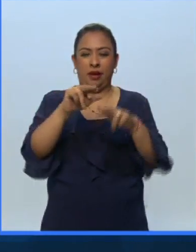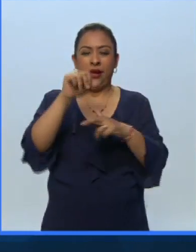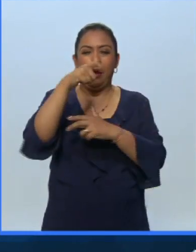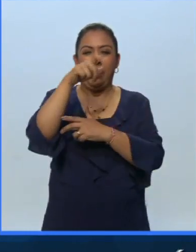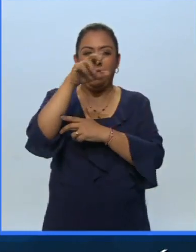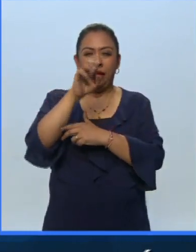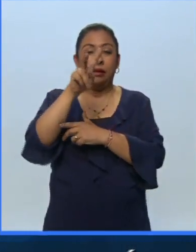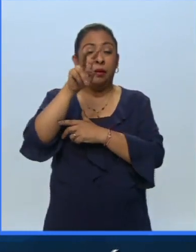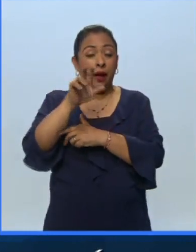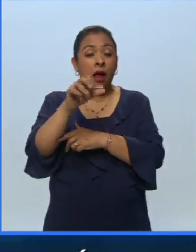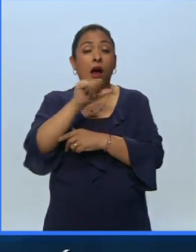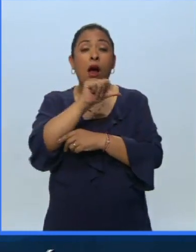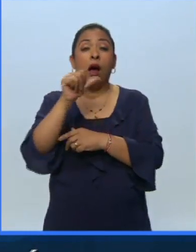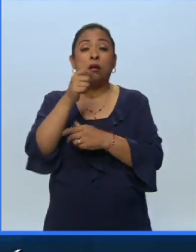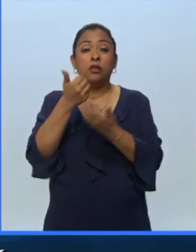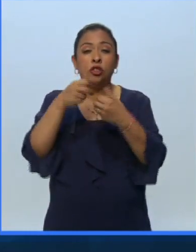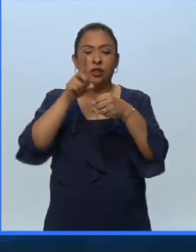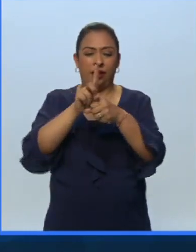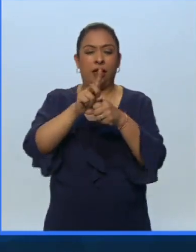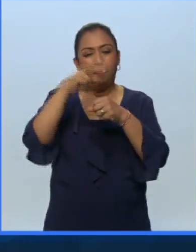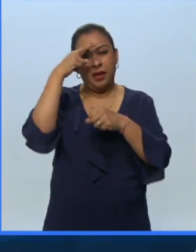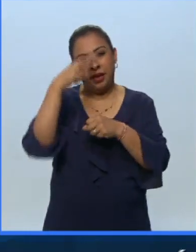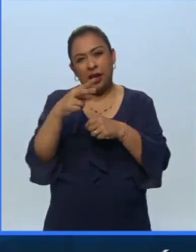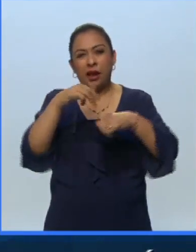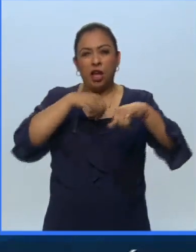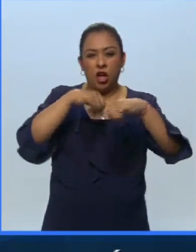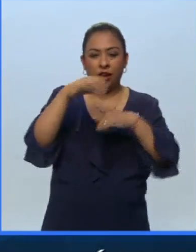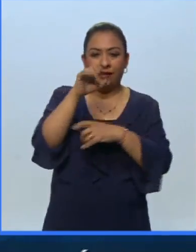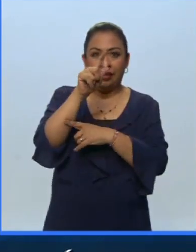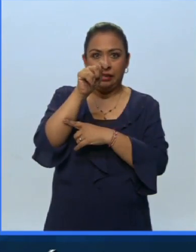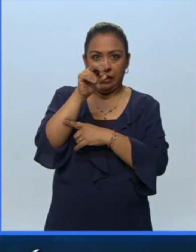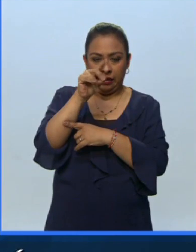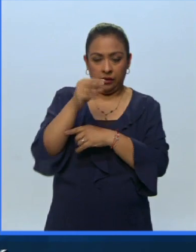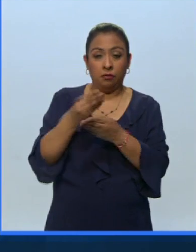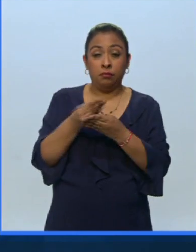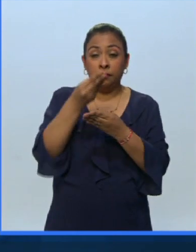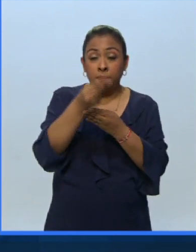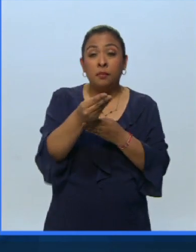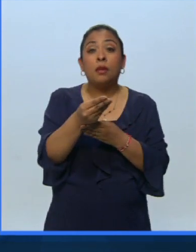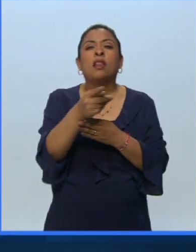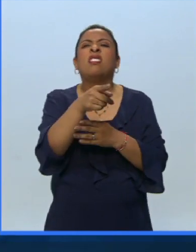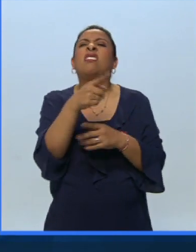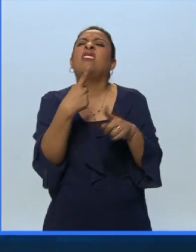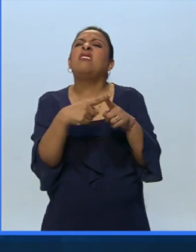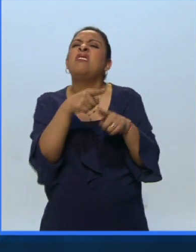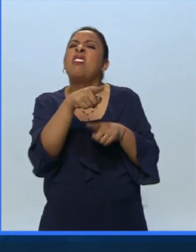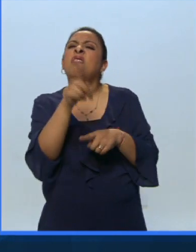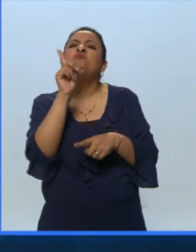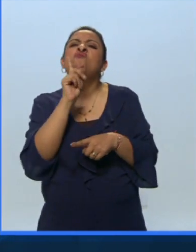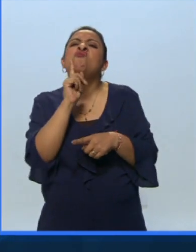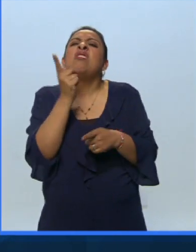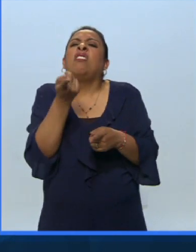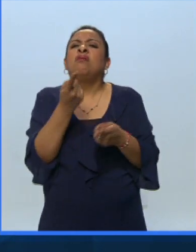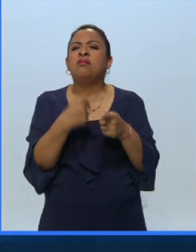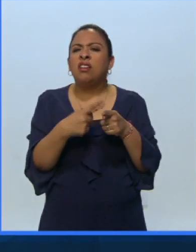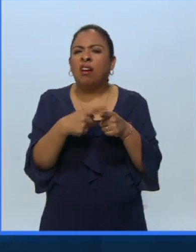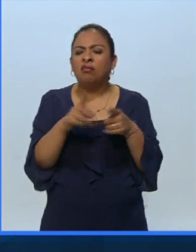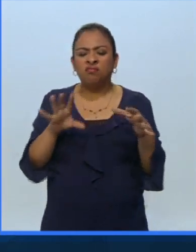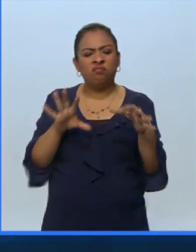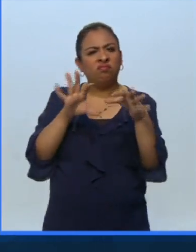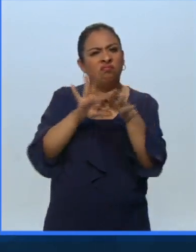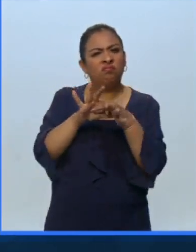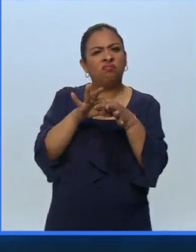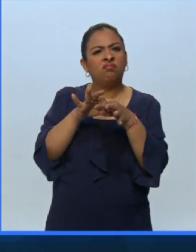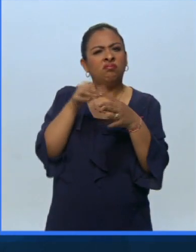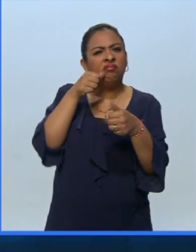que otorga la Sociedad Mexicana de Geografía y Estadística es quién fue este personaje y qué tiene que ver con